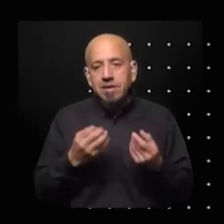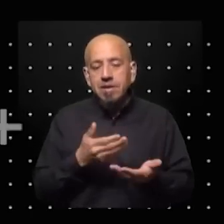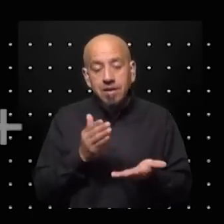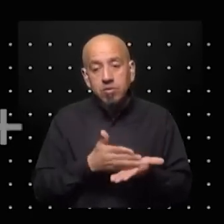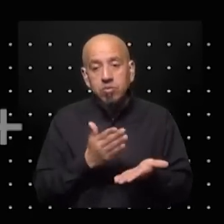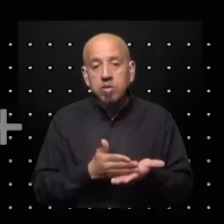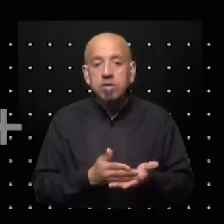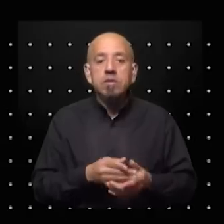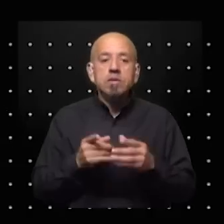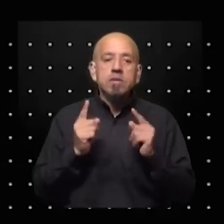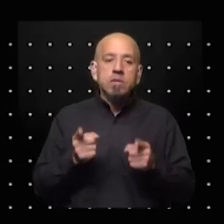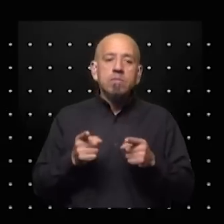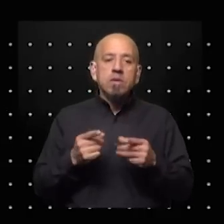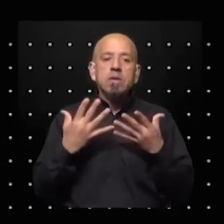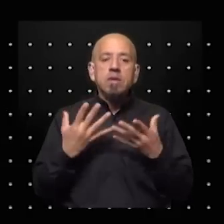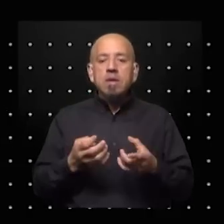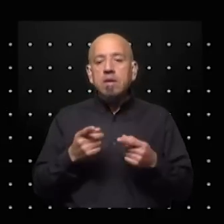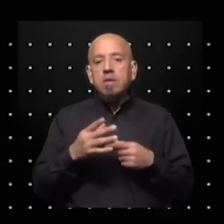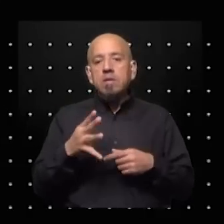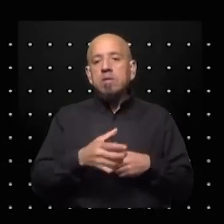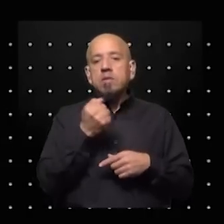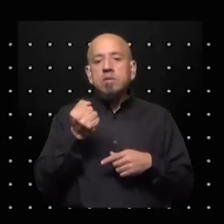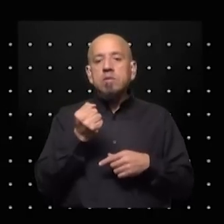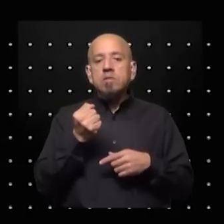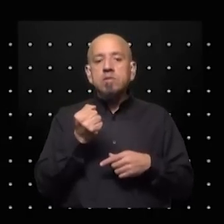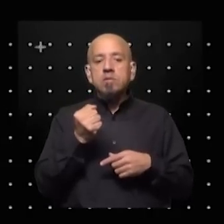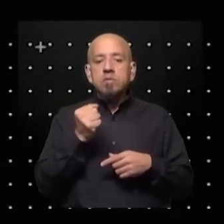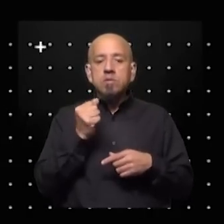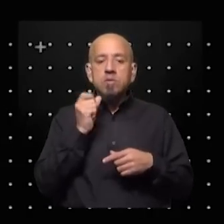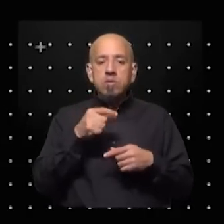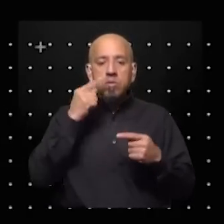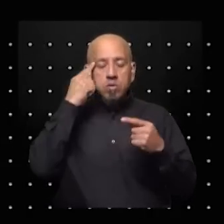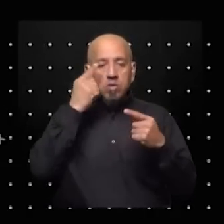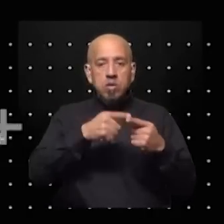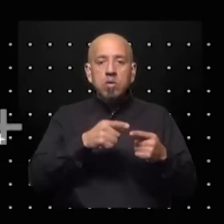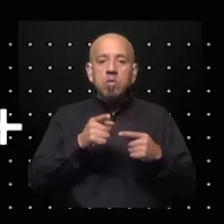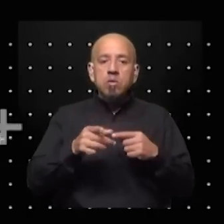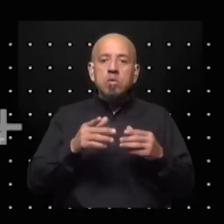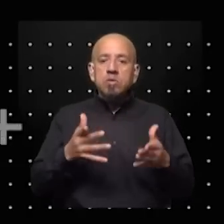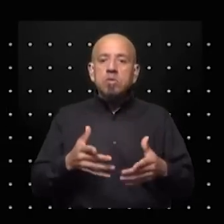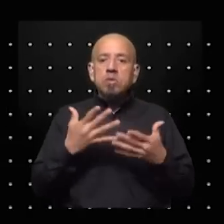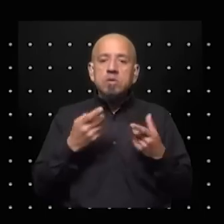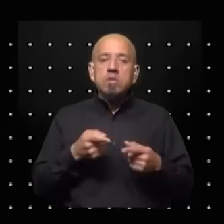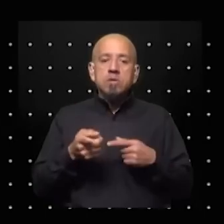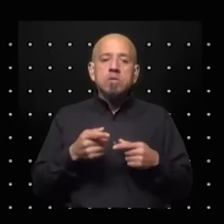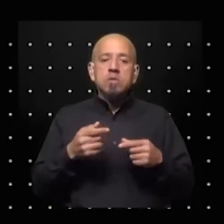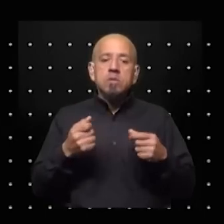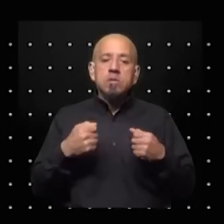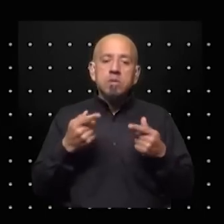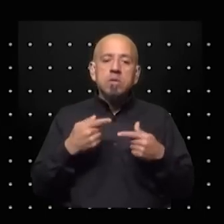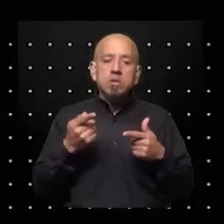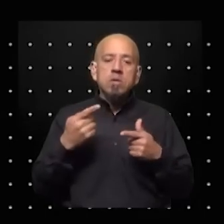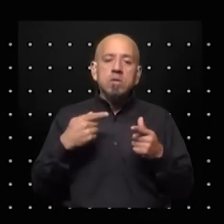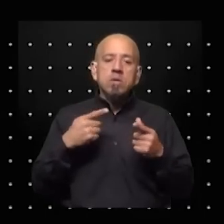Están intentando también conseguir sus propios objetivos geopolíticos, están intentando asegurar rutas de suministro para sus